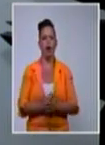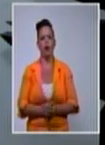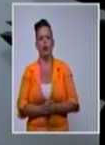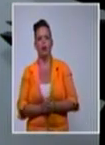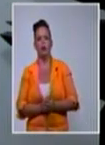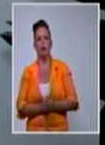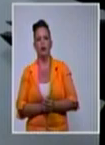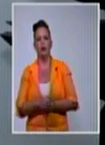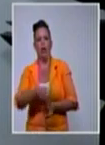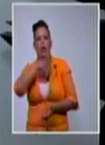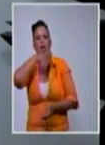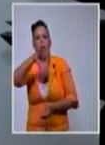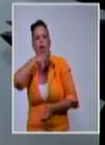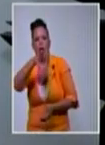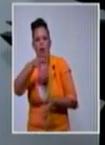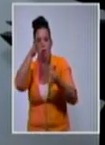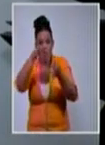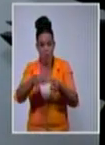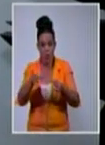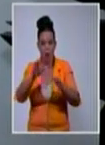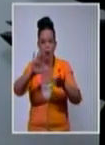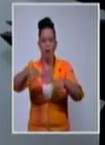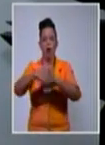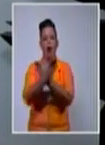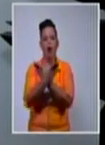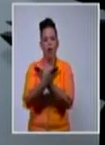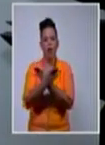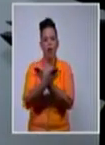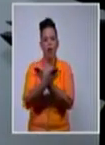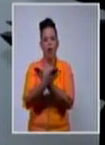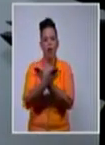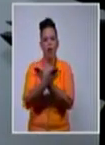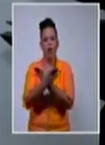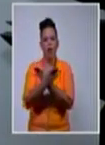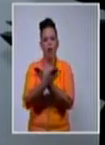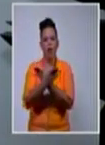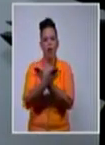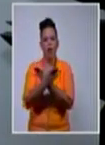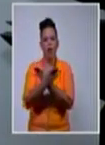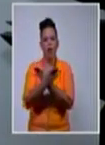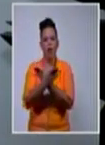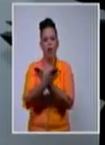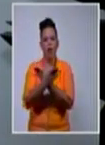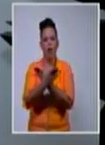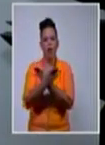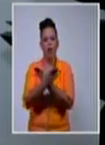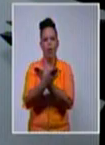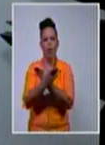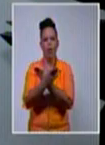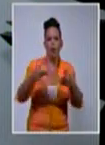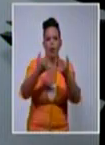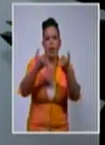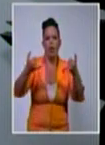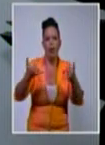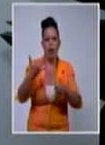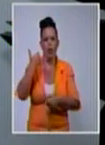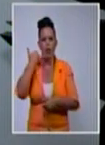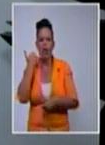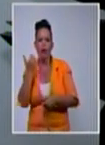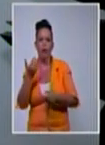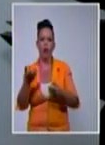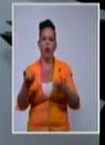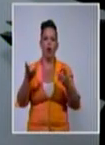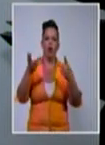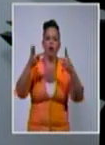tema frente a la embajada para, con el objetivo de que si nos cortaban las líneas telefónicas, tumbaban el internet y eso, quedara